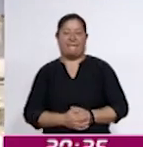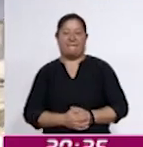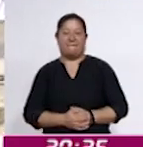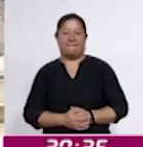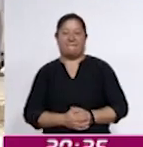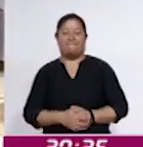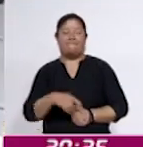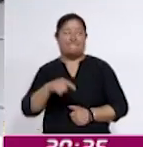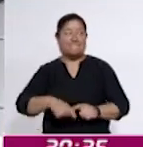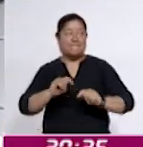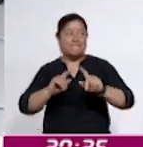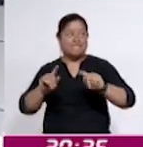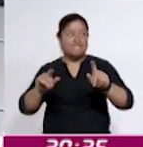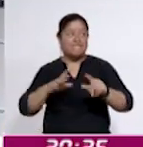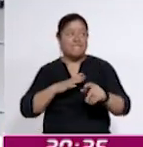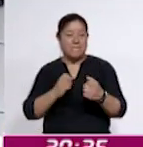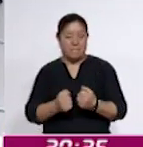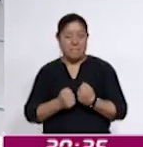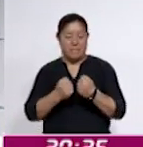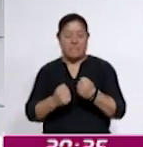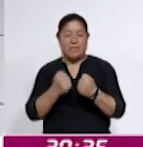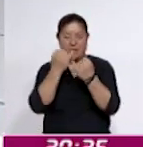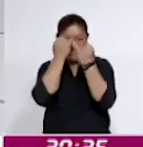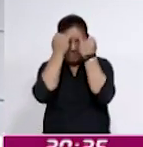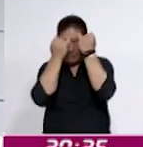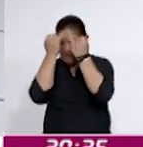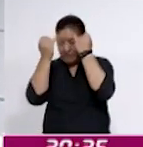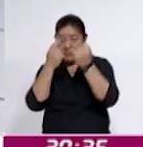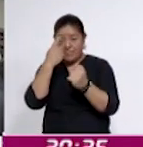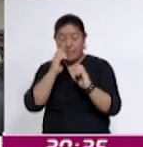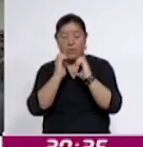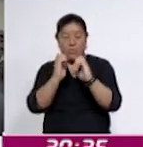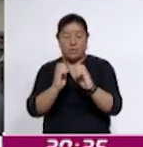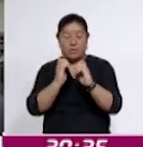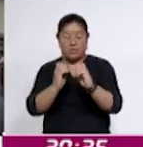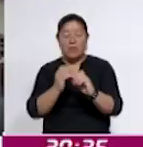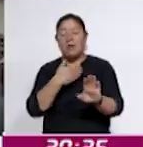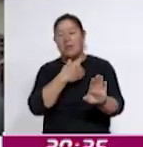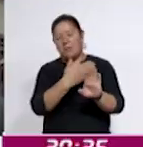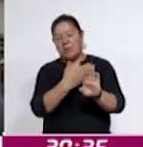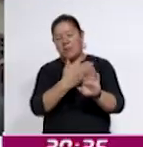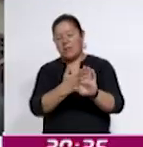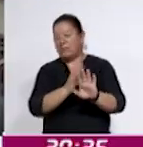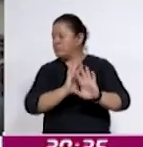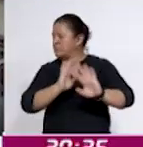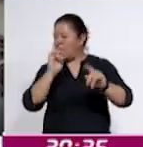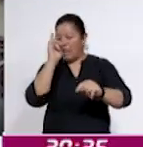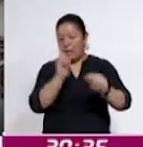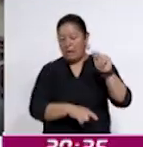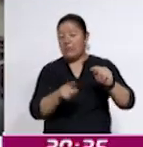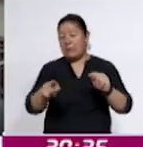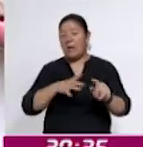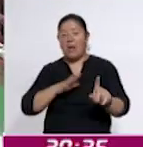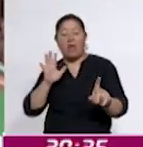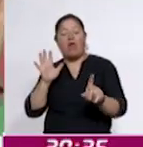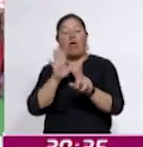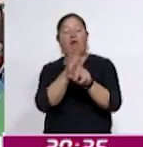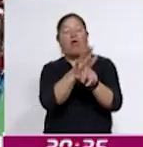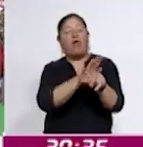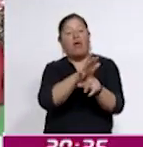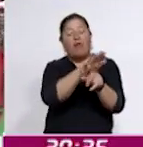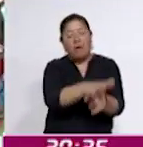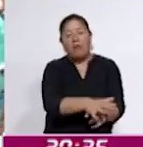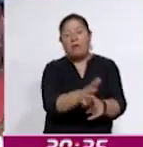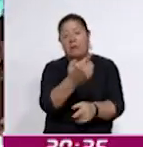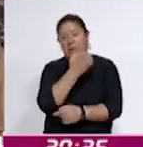En Tlaxcala se han intensificado las estrategias para prevenir y erradicar la violencia y el acoso escolar en los 60 municipios de la